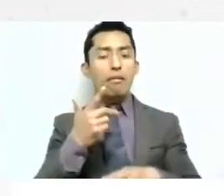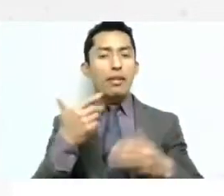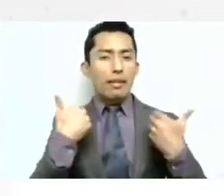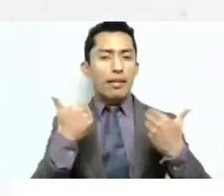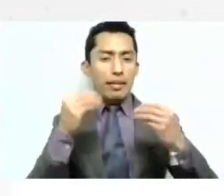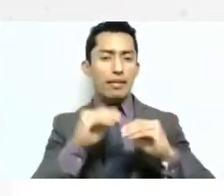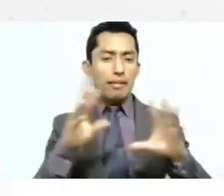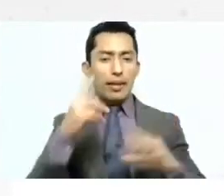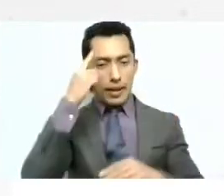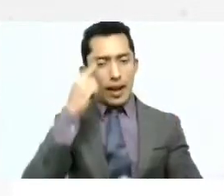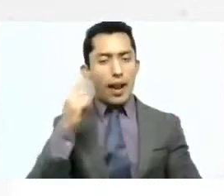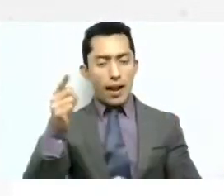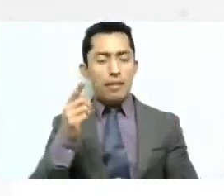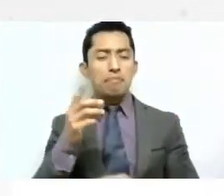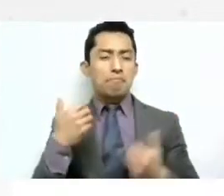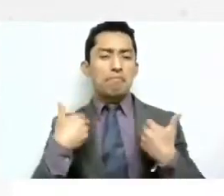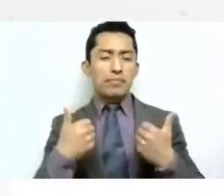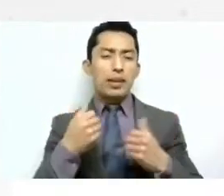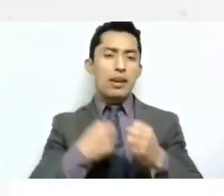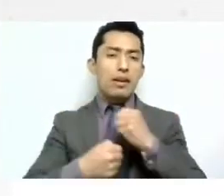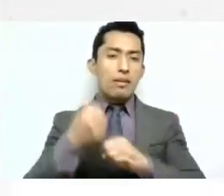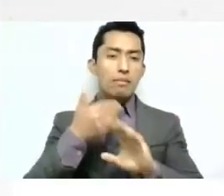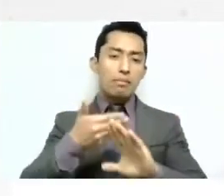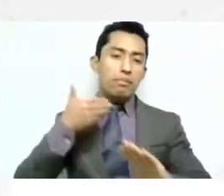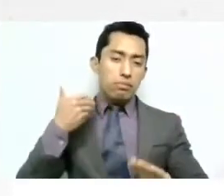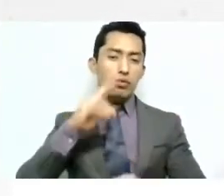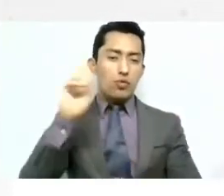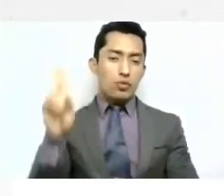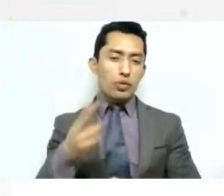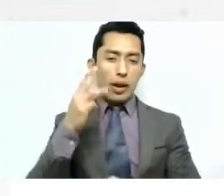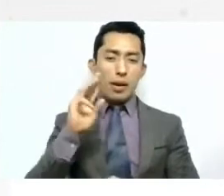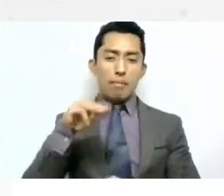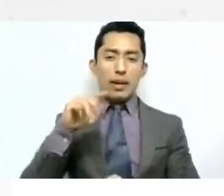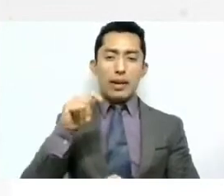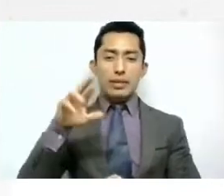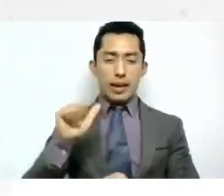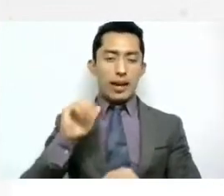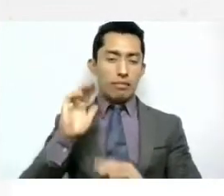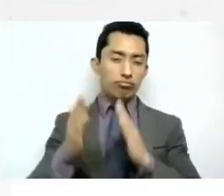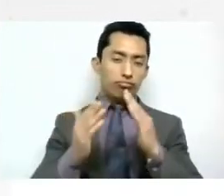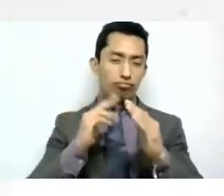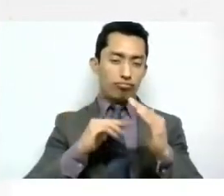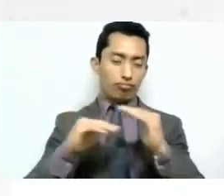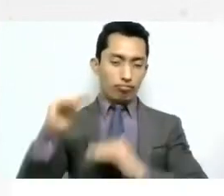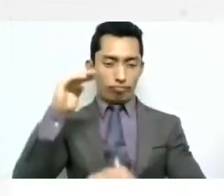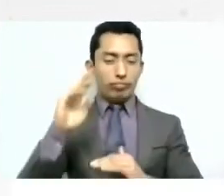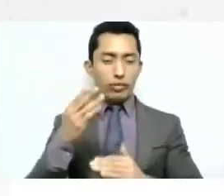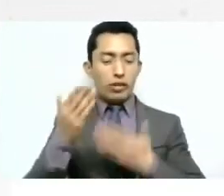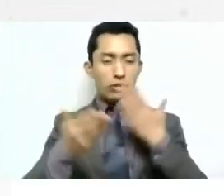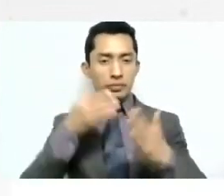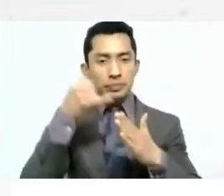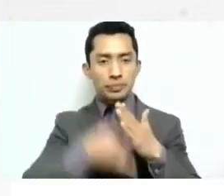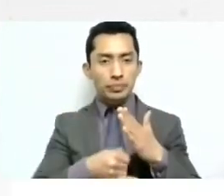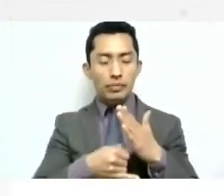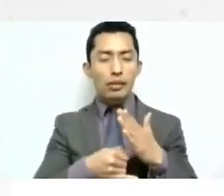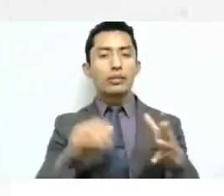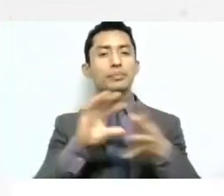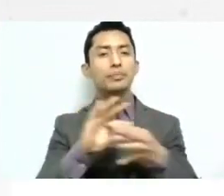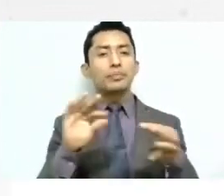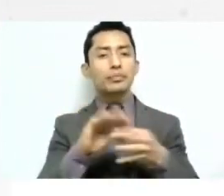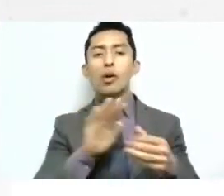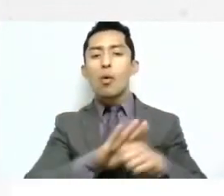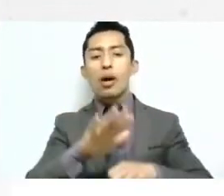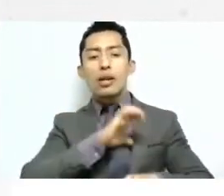estudié hace algunos años la maestría y nos ponían en división en una especialidad y pues